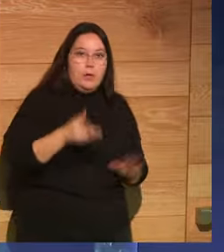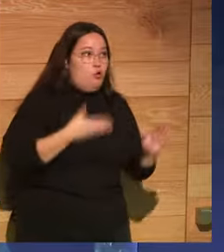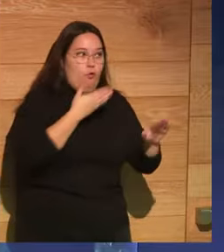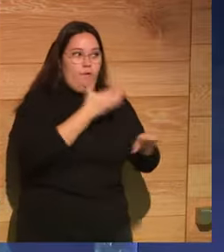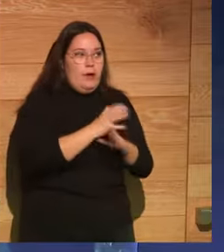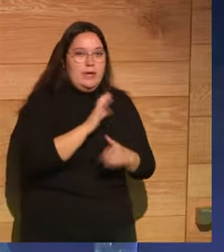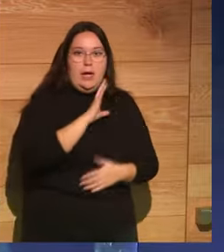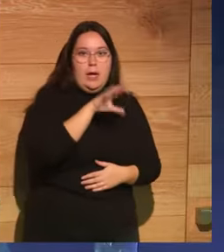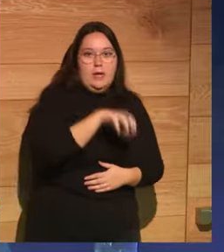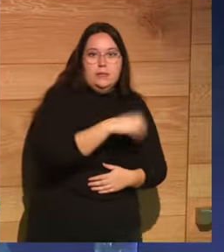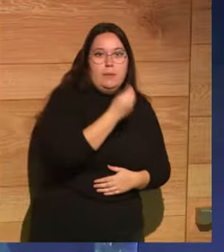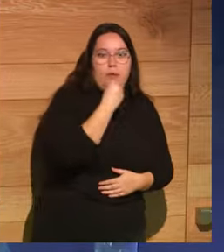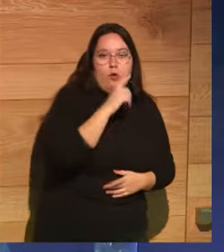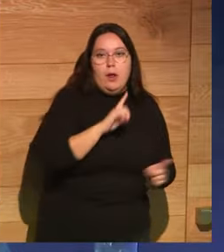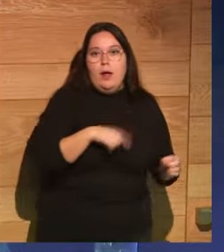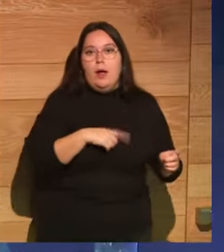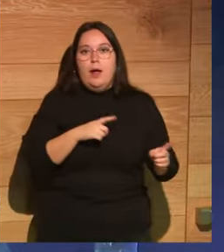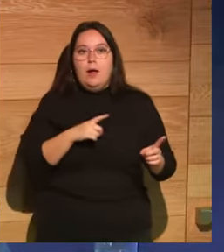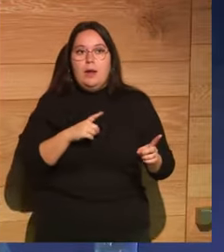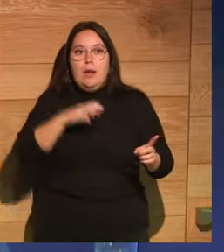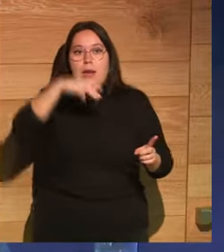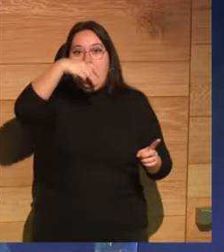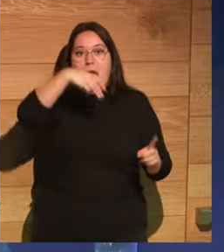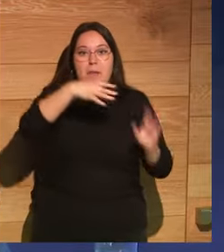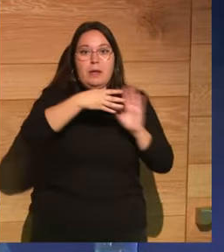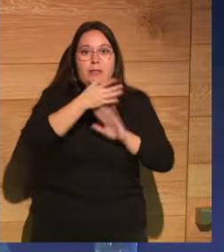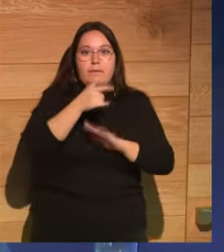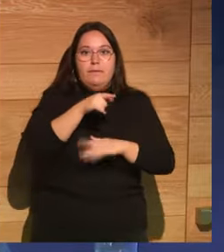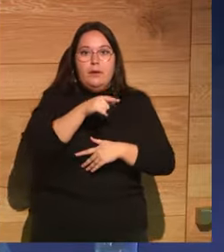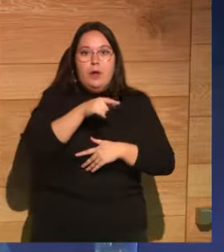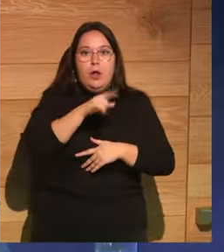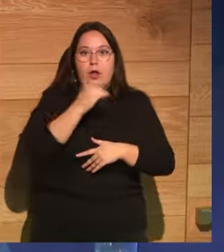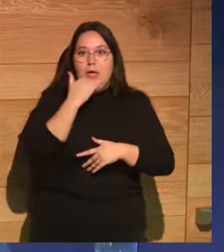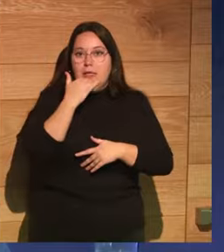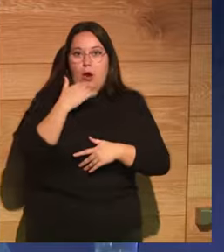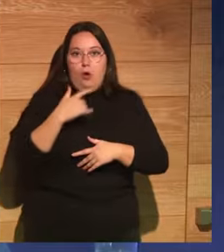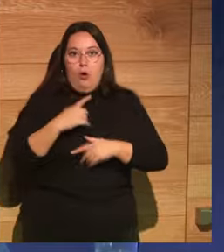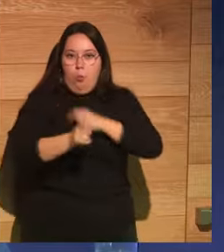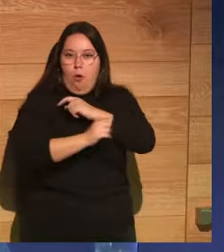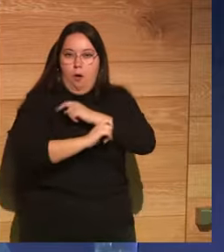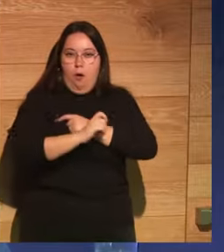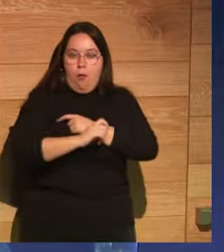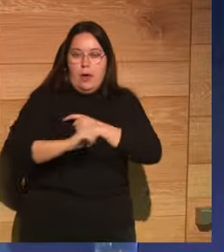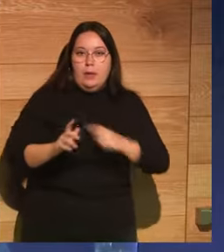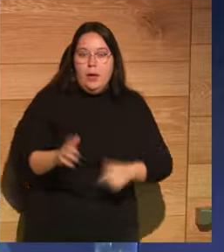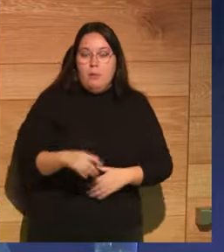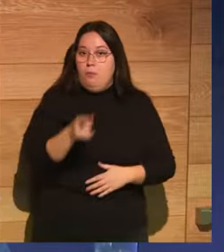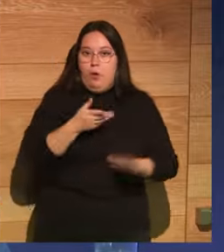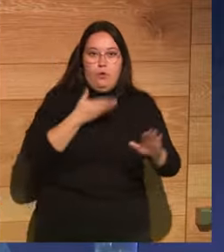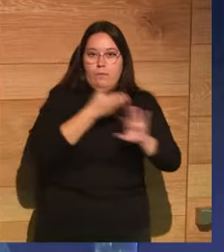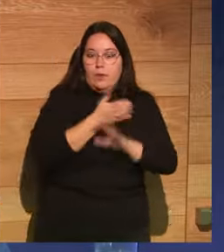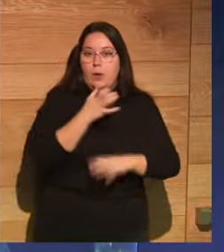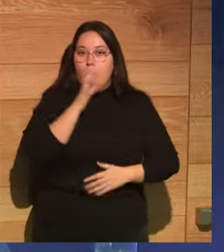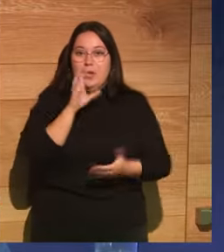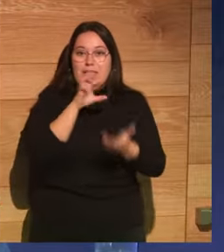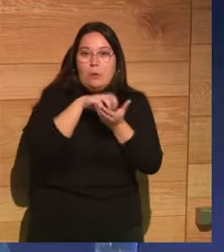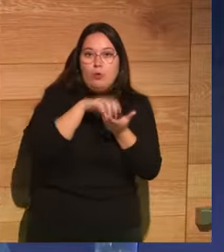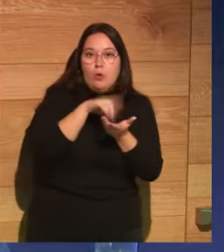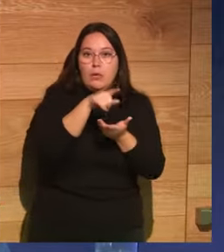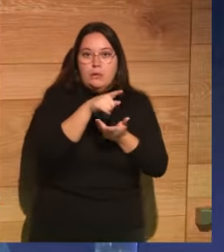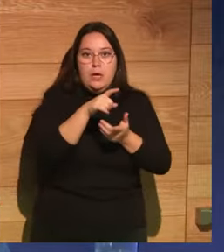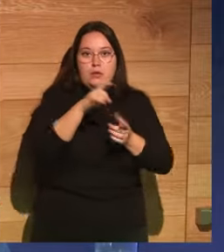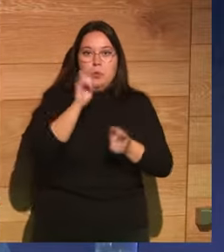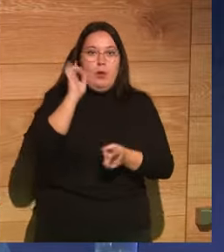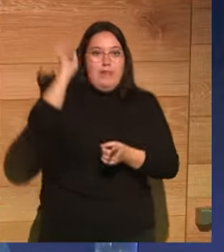McDonald's la M esa de la puerta no es una M eso es parte de un pentáculo no vayan allí porque es que esas hamburguesas están